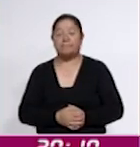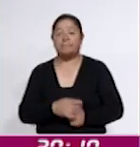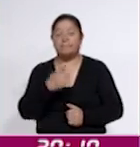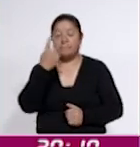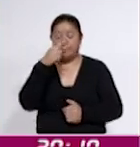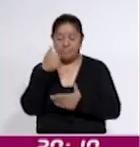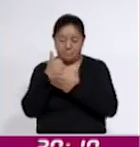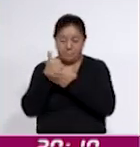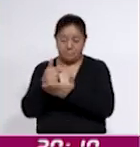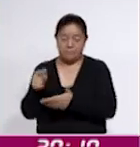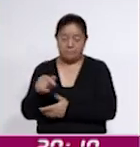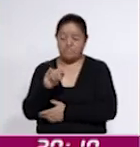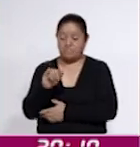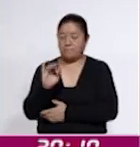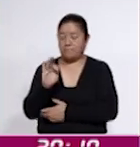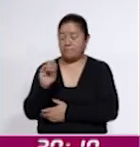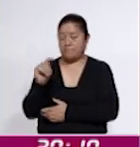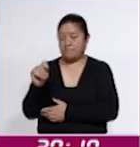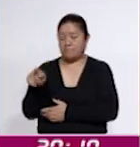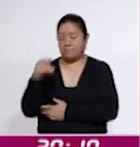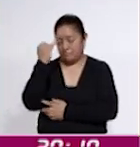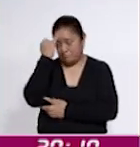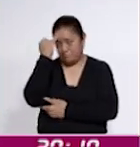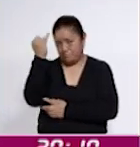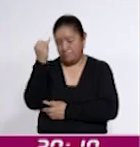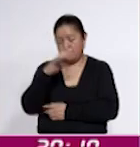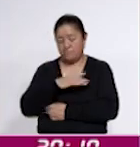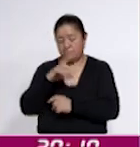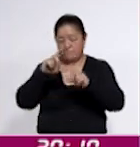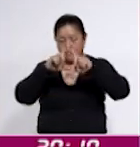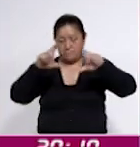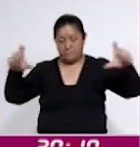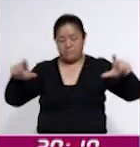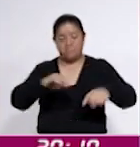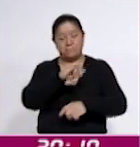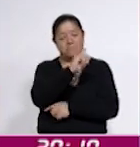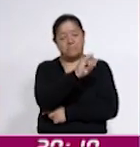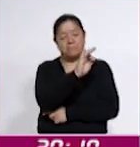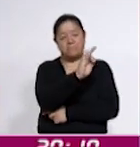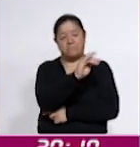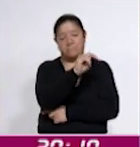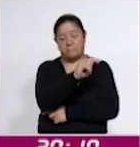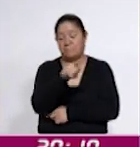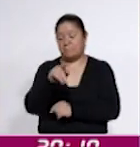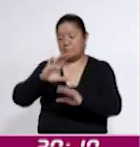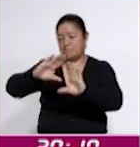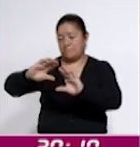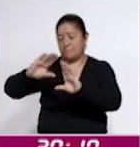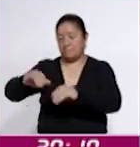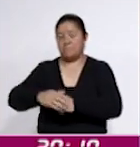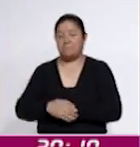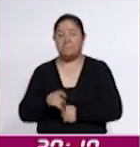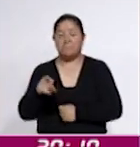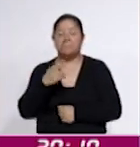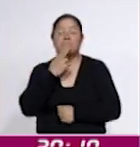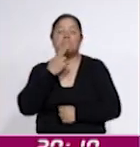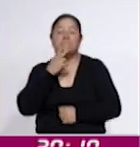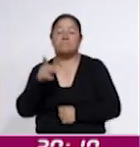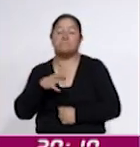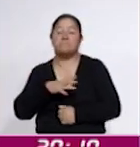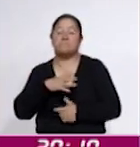el Instituto Federal de Telecomunicaciones creó la estrategia, el IFT te enseña, a través del cual promueve el uso de las